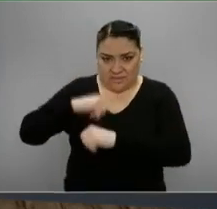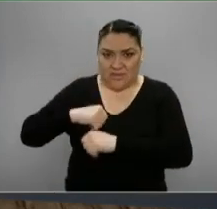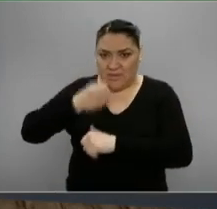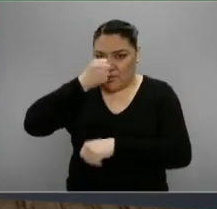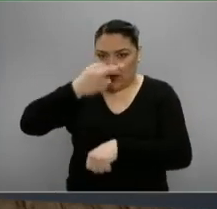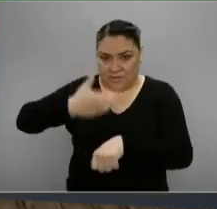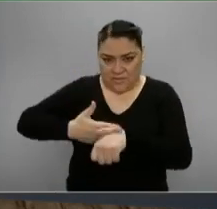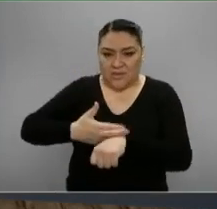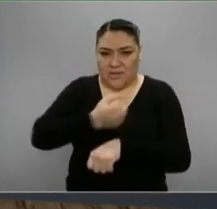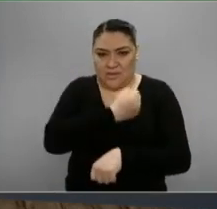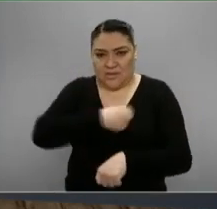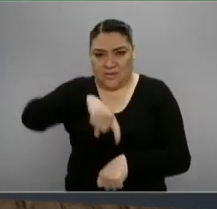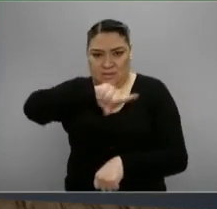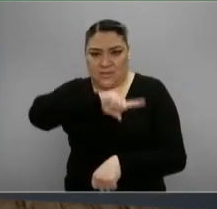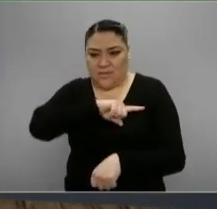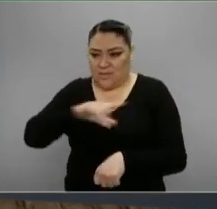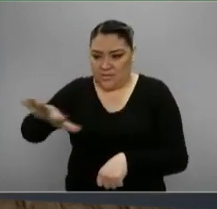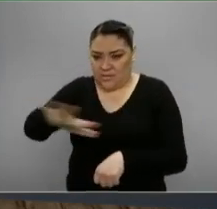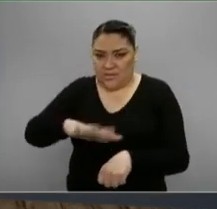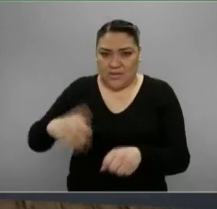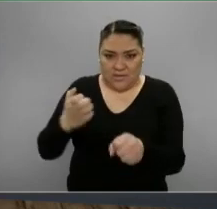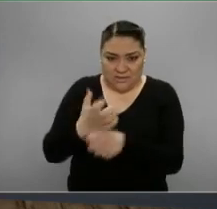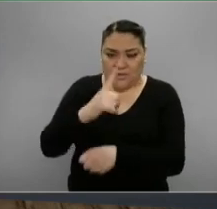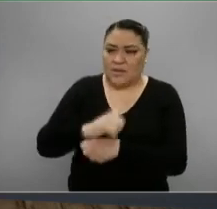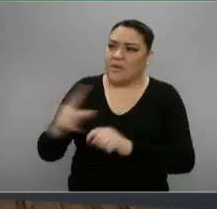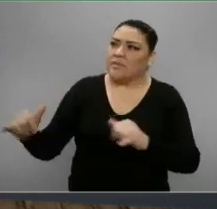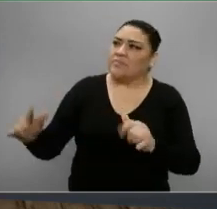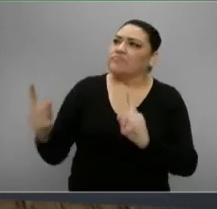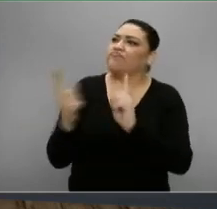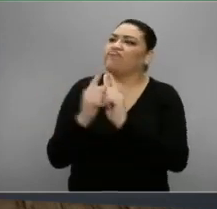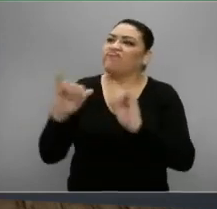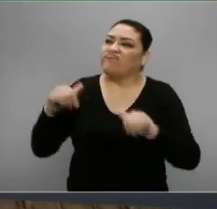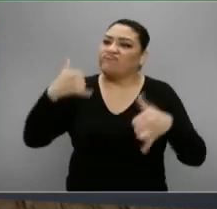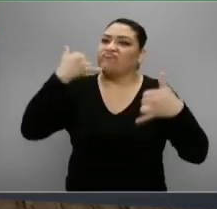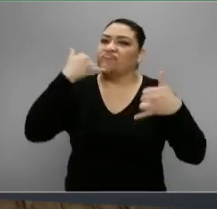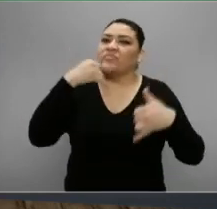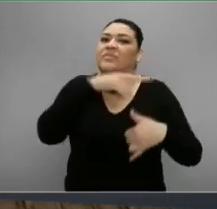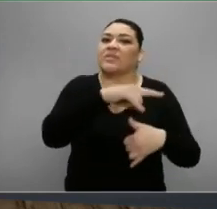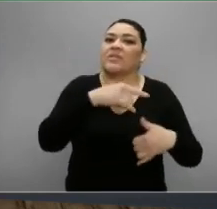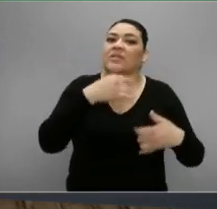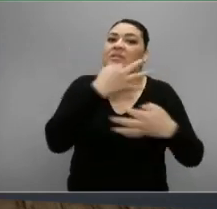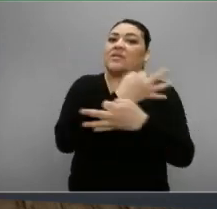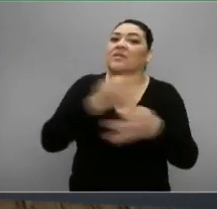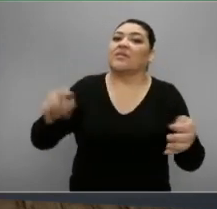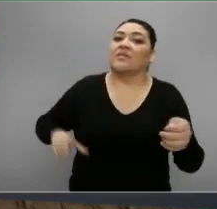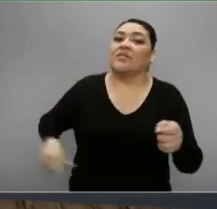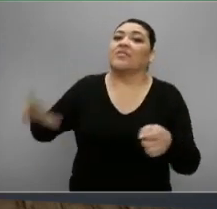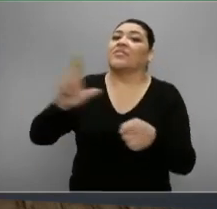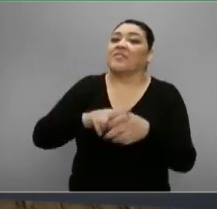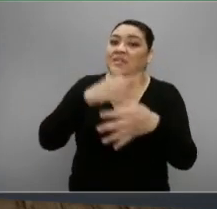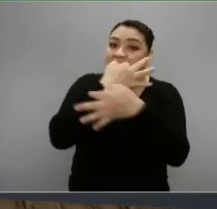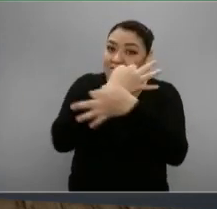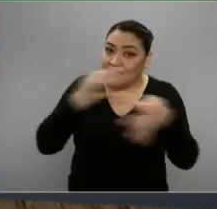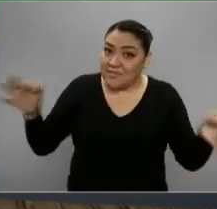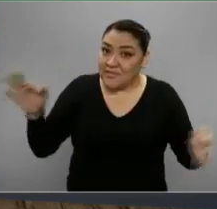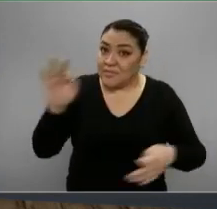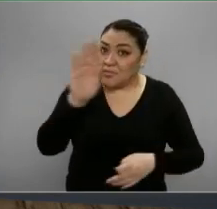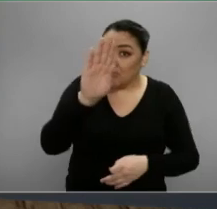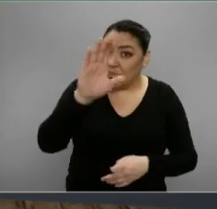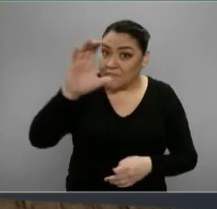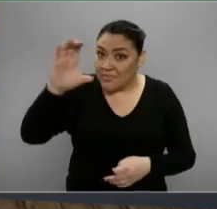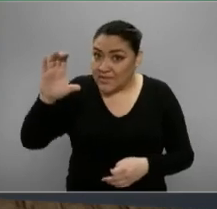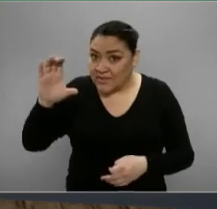la Secretaría de Salud Estatal. Pero Bonilla alertó que en Baja California la